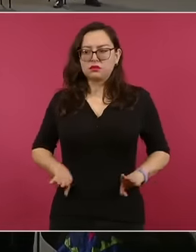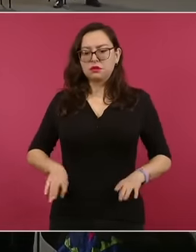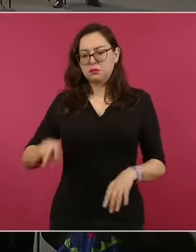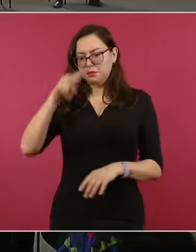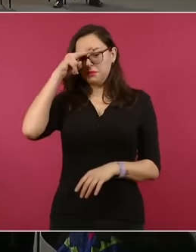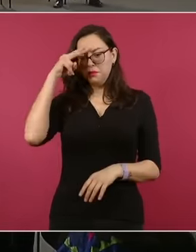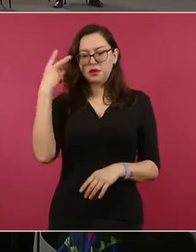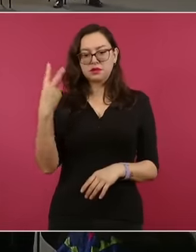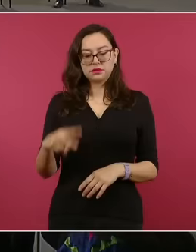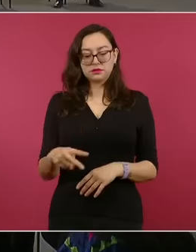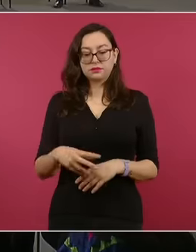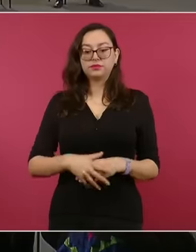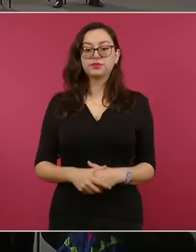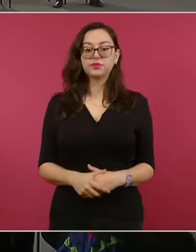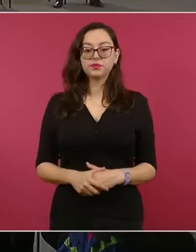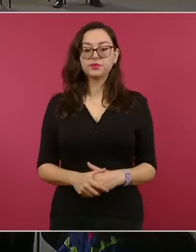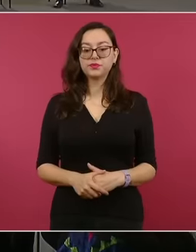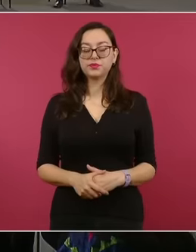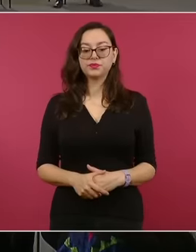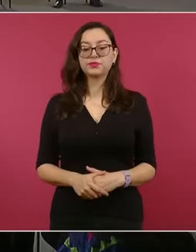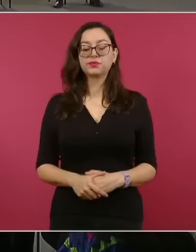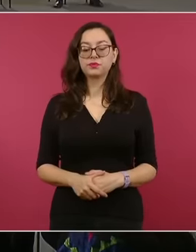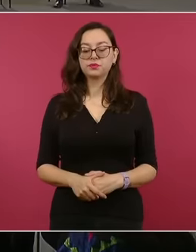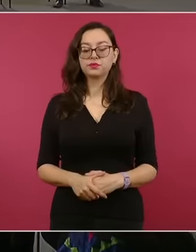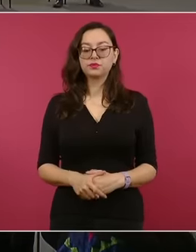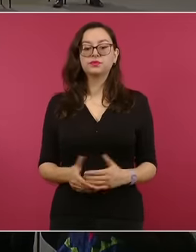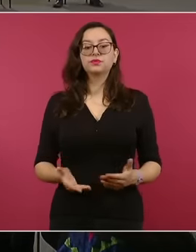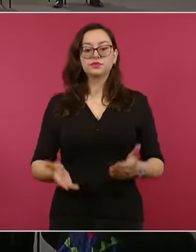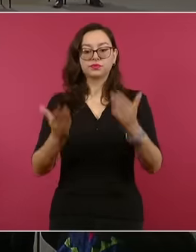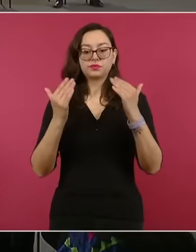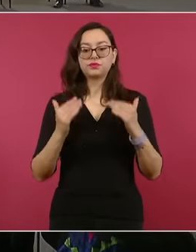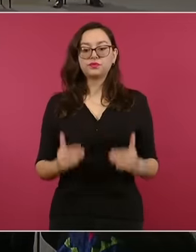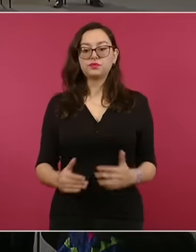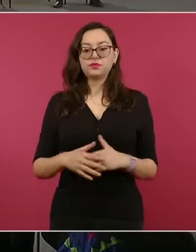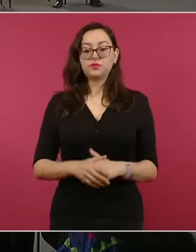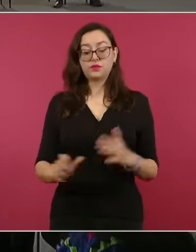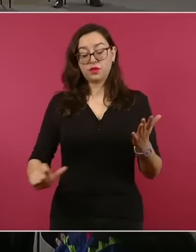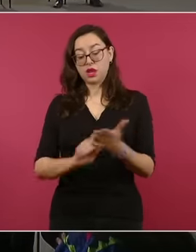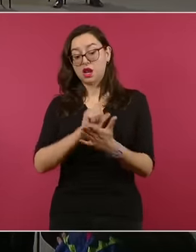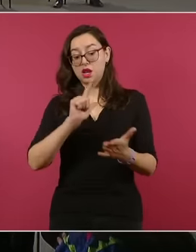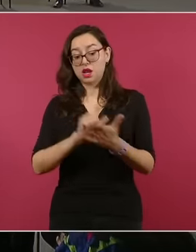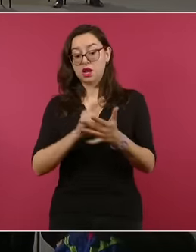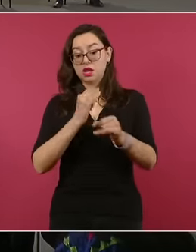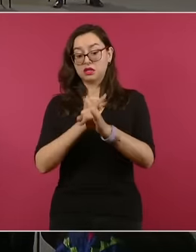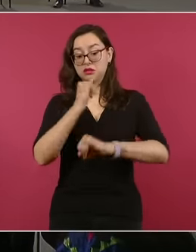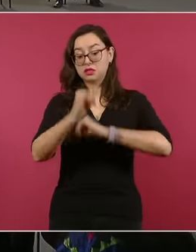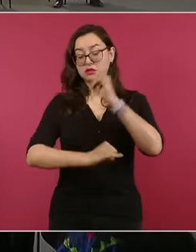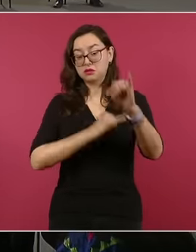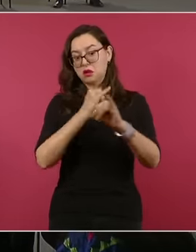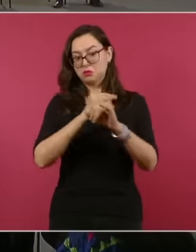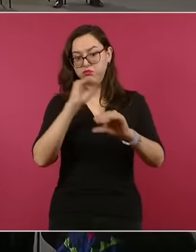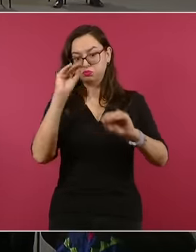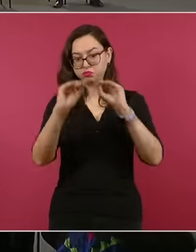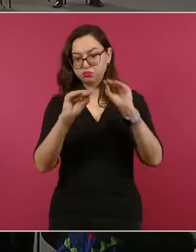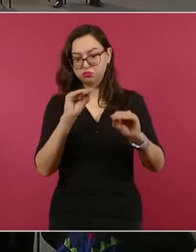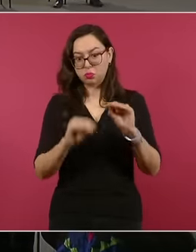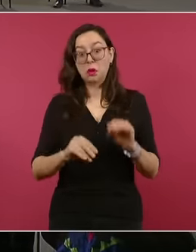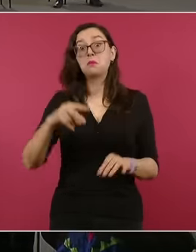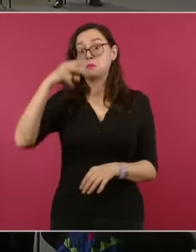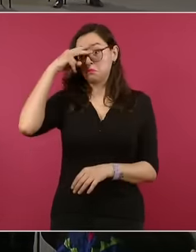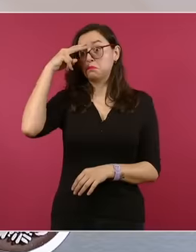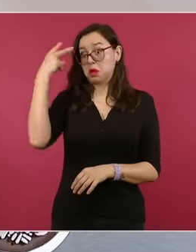pionero, pionero en el diseño y en el desarrollo del derecho internacional. Eso es lo que fundamenta nuestra